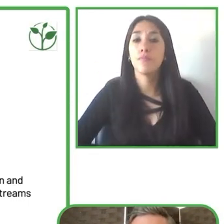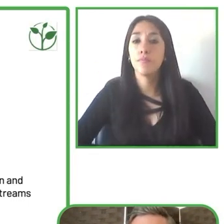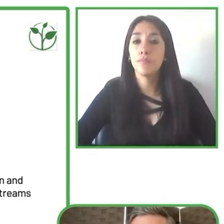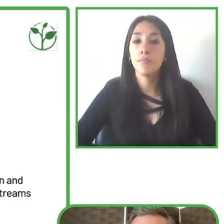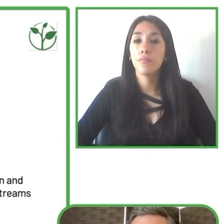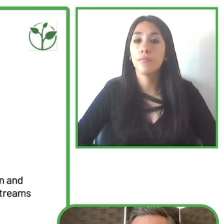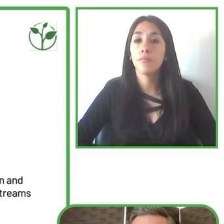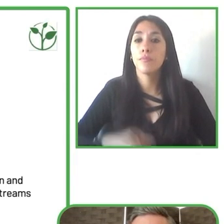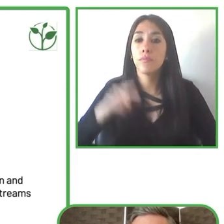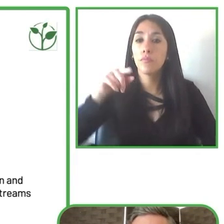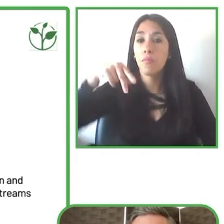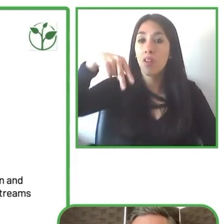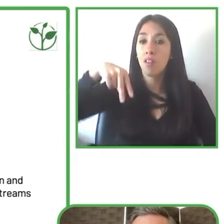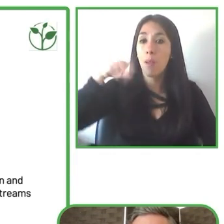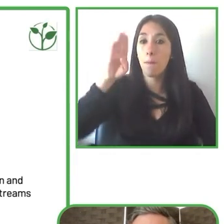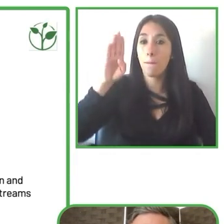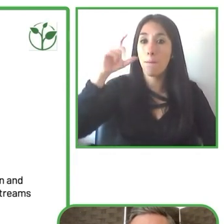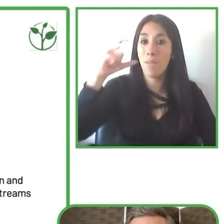también